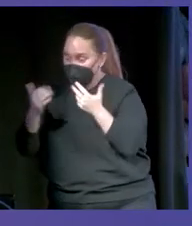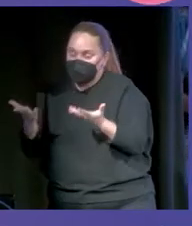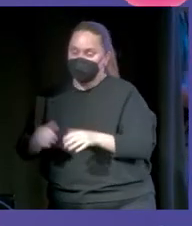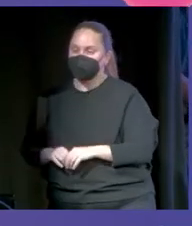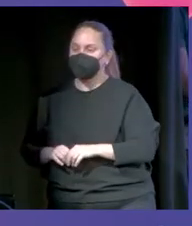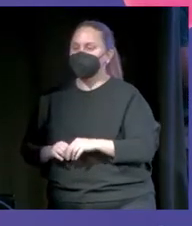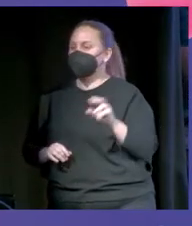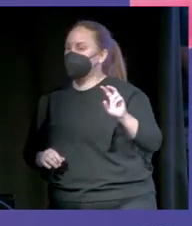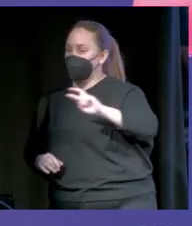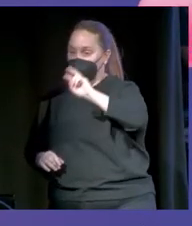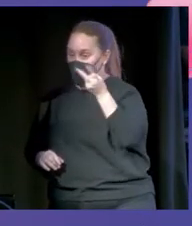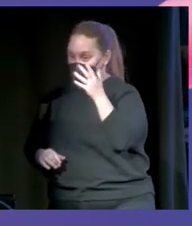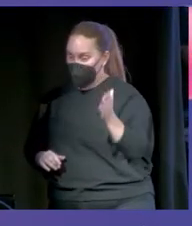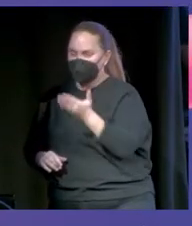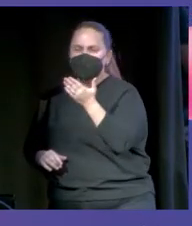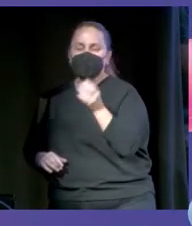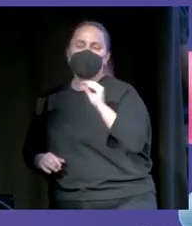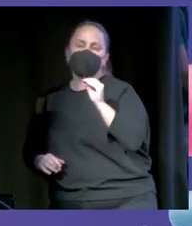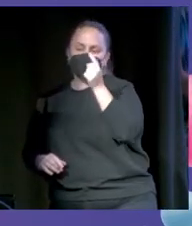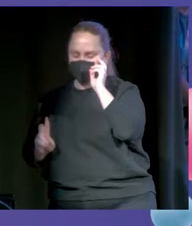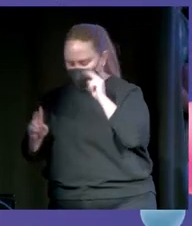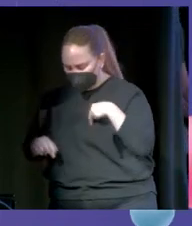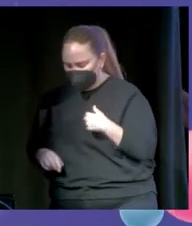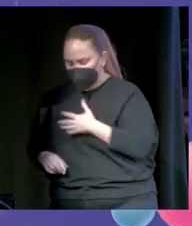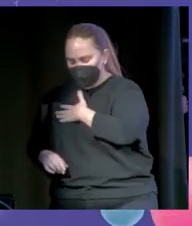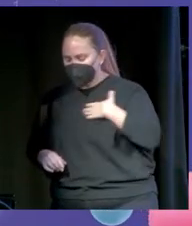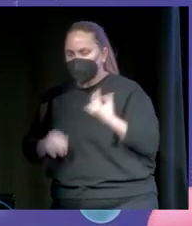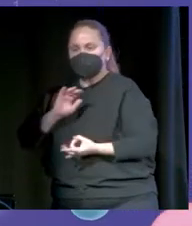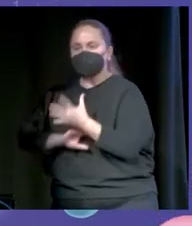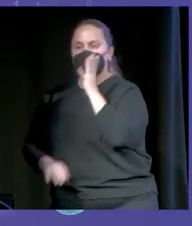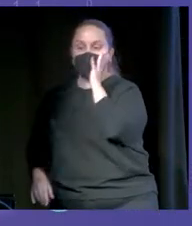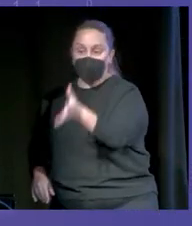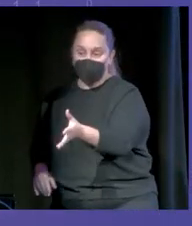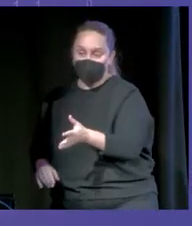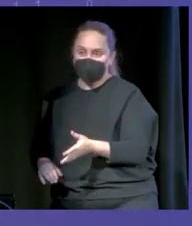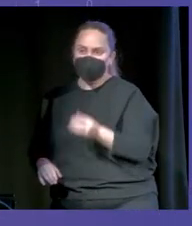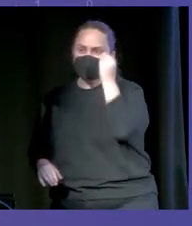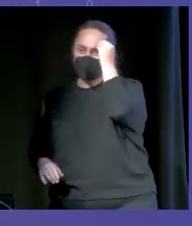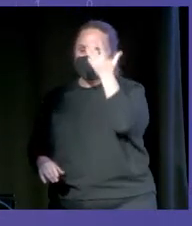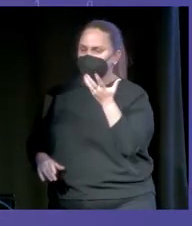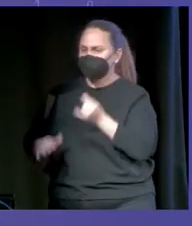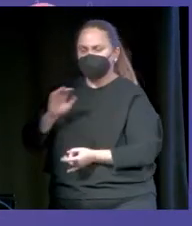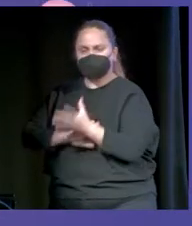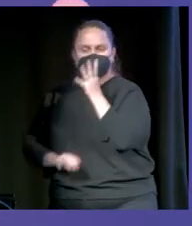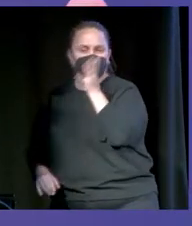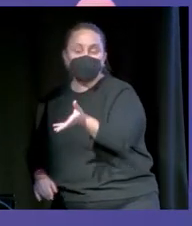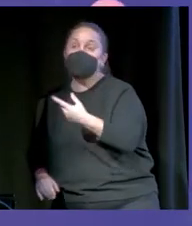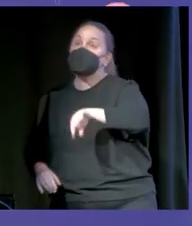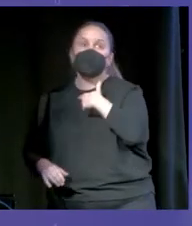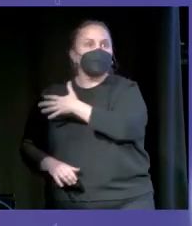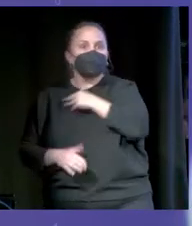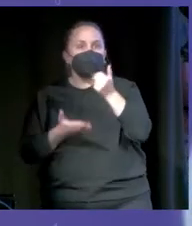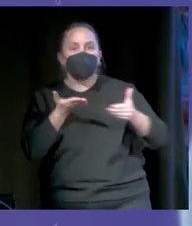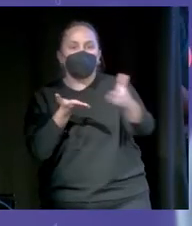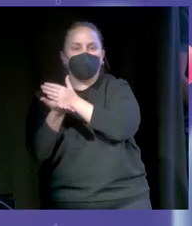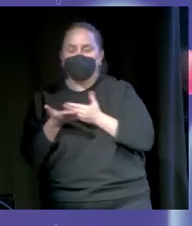importante de verdad. ¿por qué queréis una cuenta en redes sociales? ¿Por qué os vais a hacer una cuenta en redes sociales? Porque muchos me diréis, porque quiero ganar